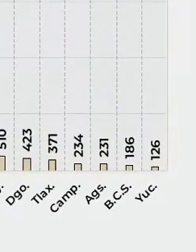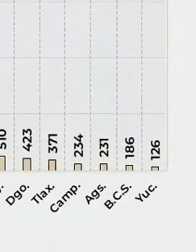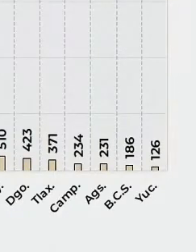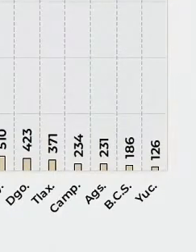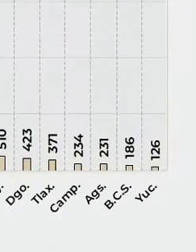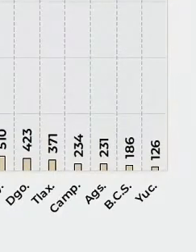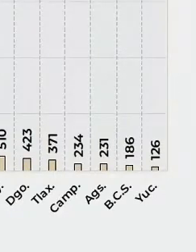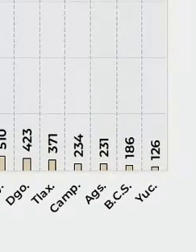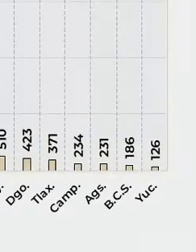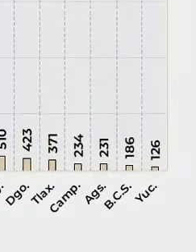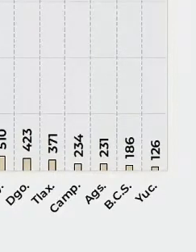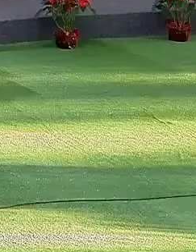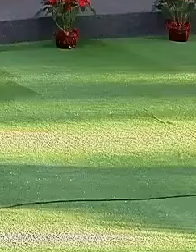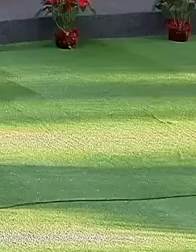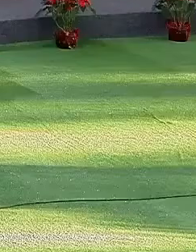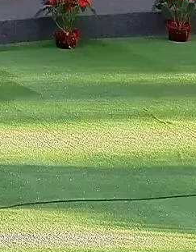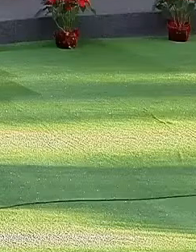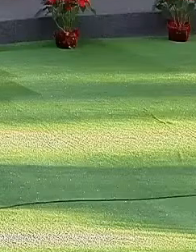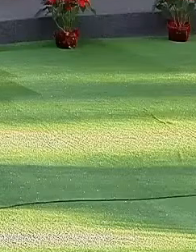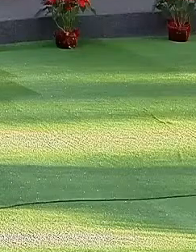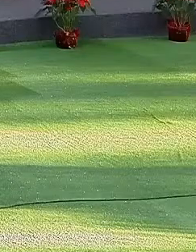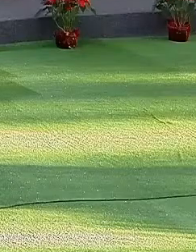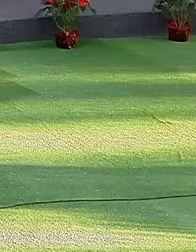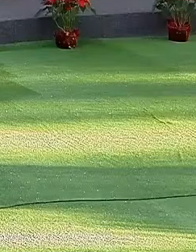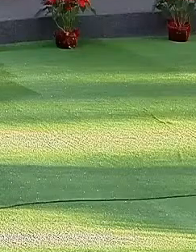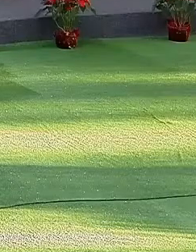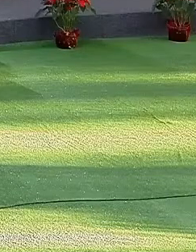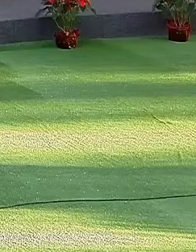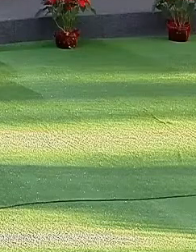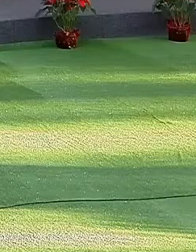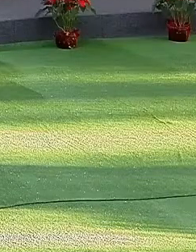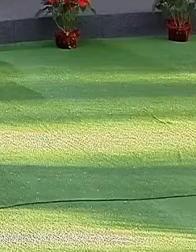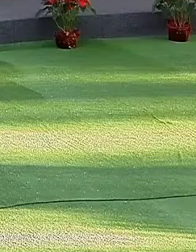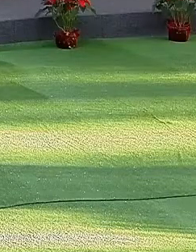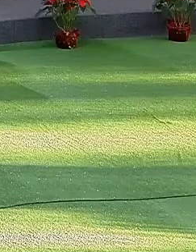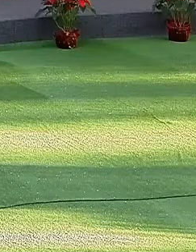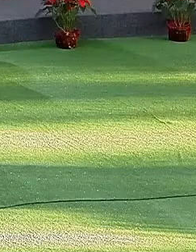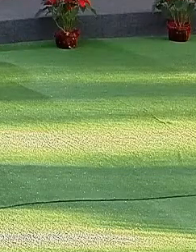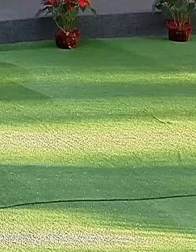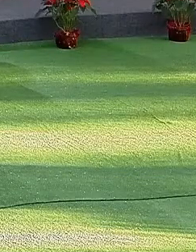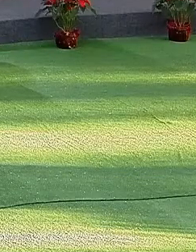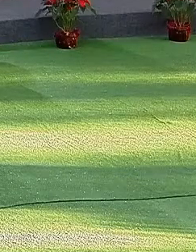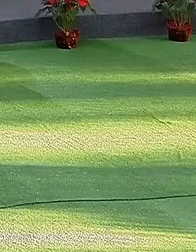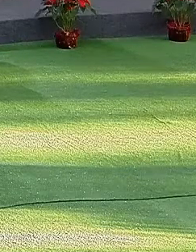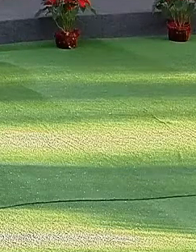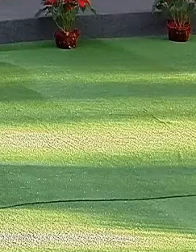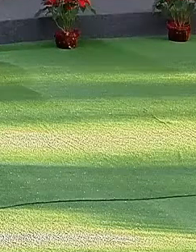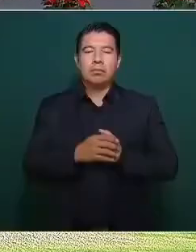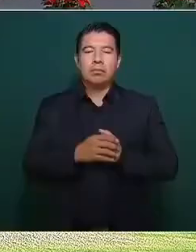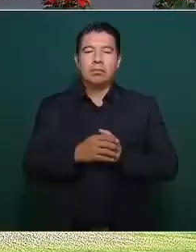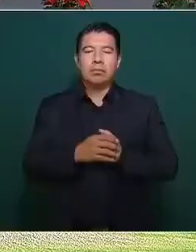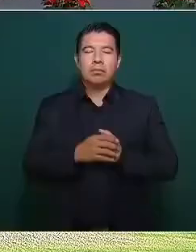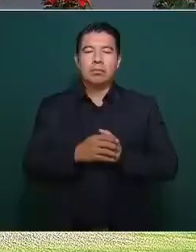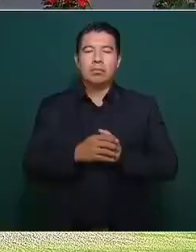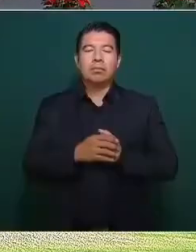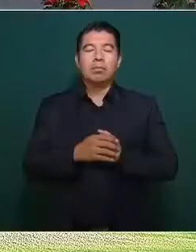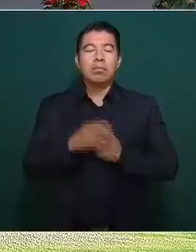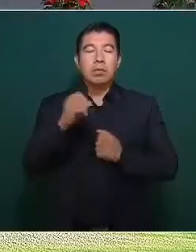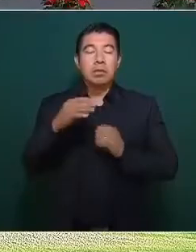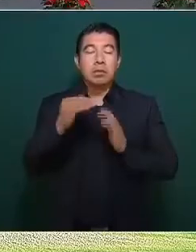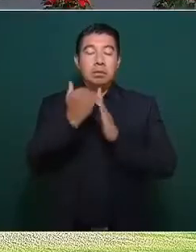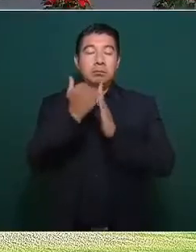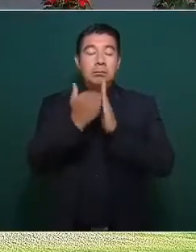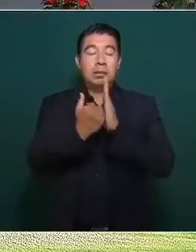y en homicidios dolosos por cada 100 mil habitantes tiene el 13 lugar, también por